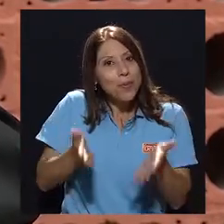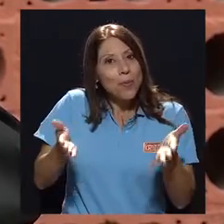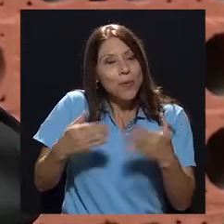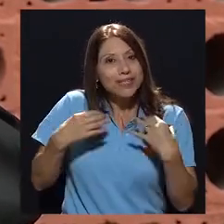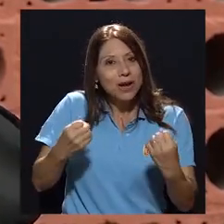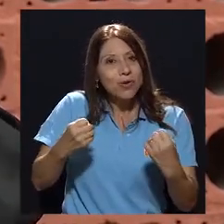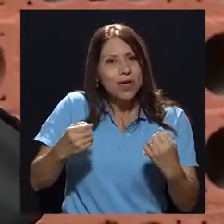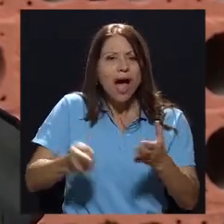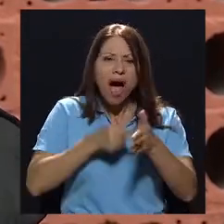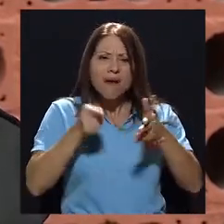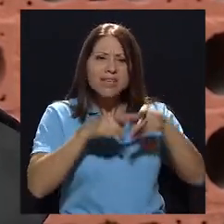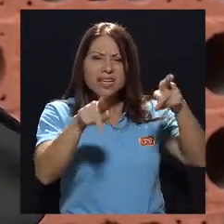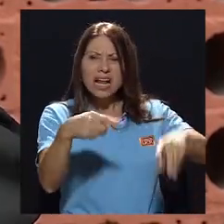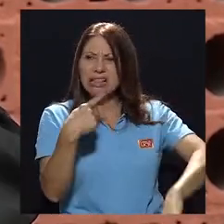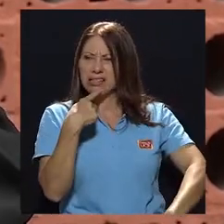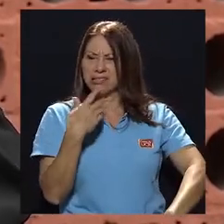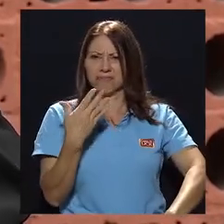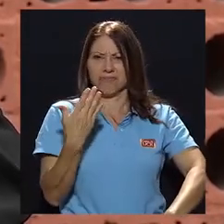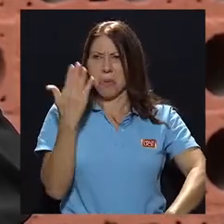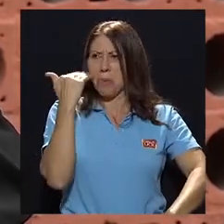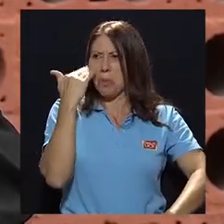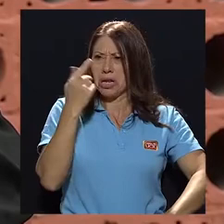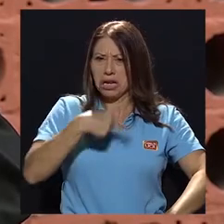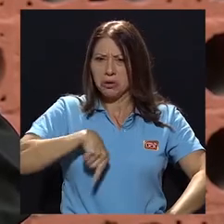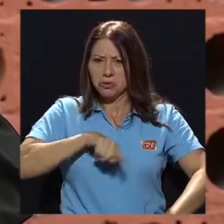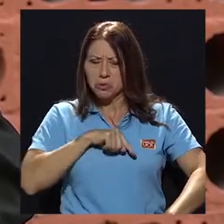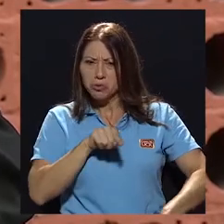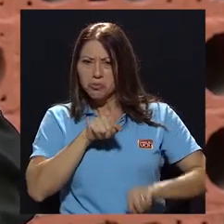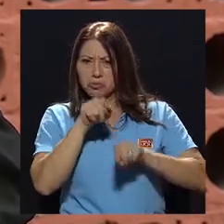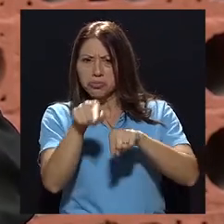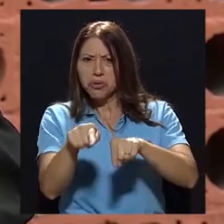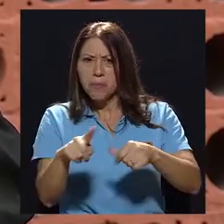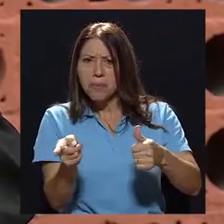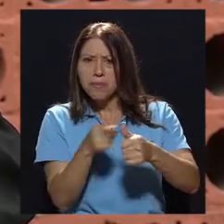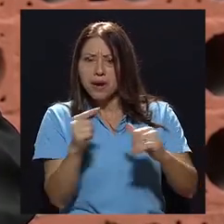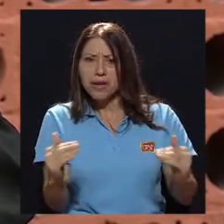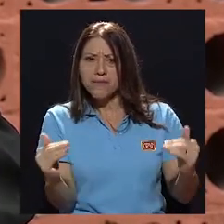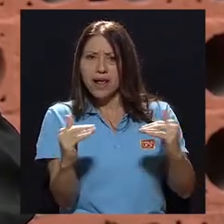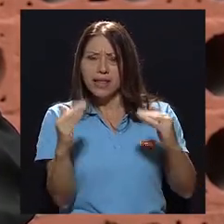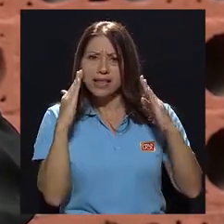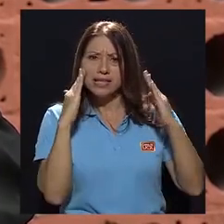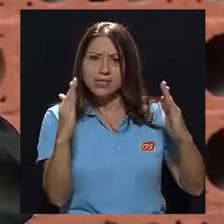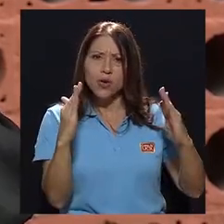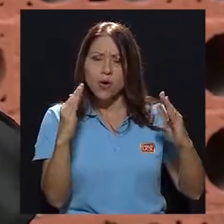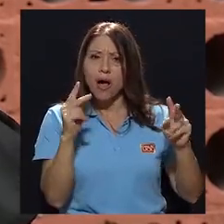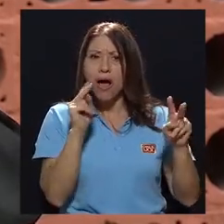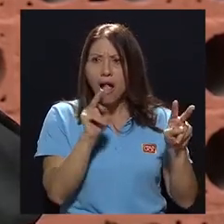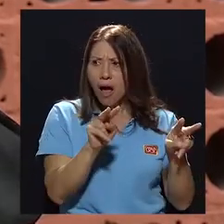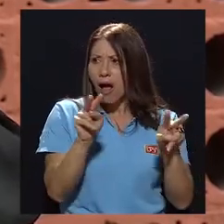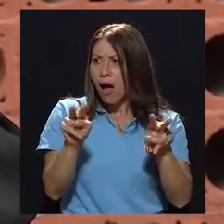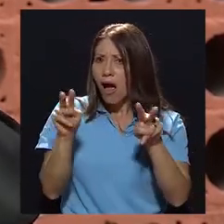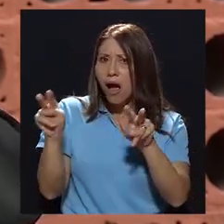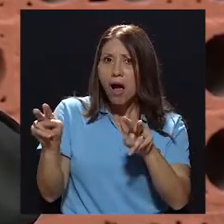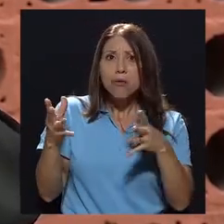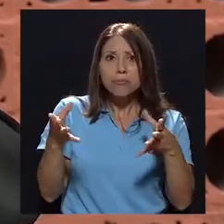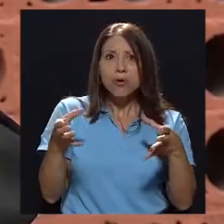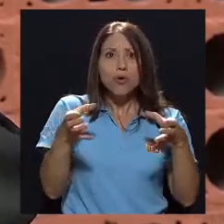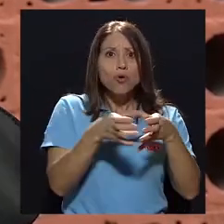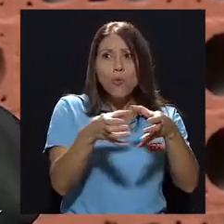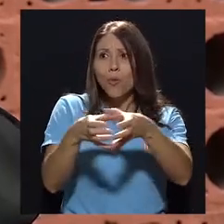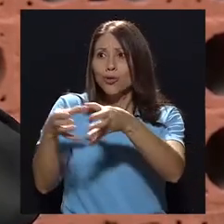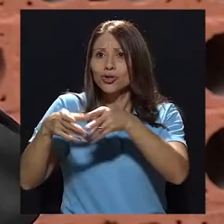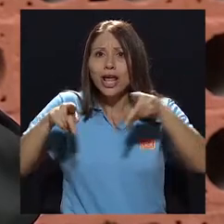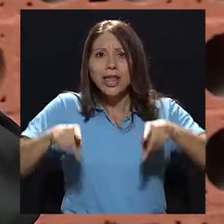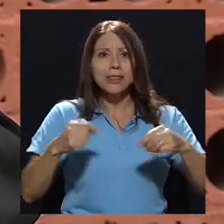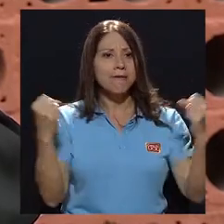la gente a veces se pregunta por qué de repente nos encontramos en un primer nivel de atención grupos de actividad física,